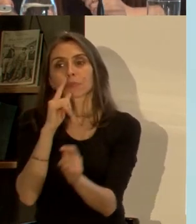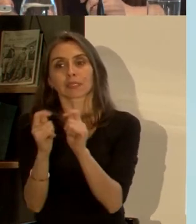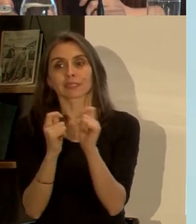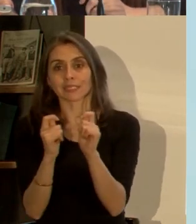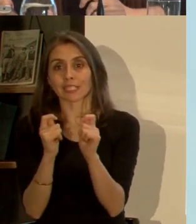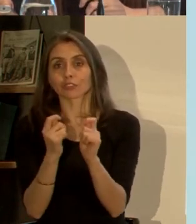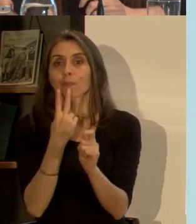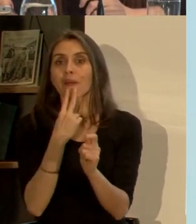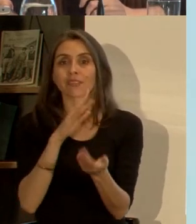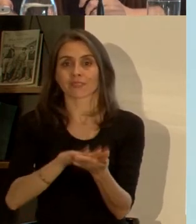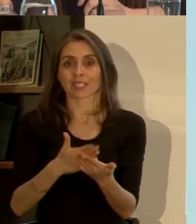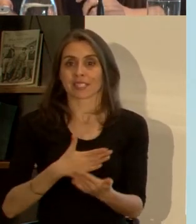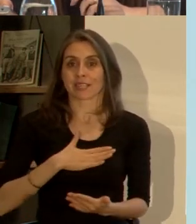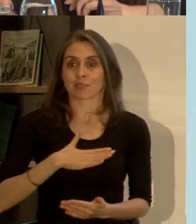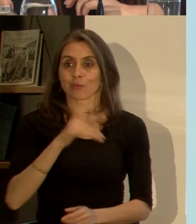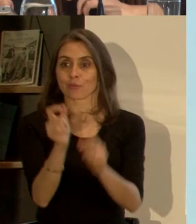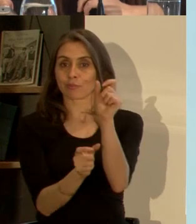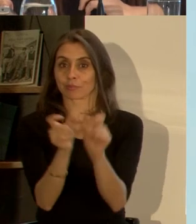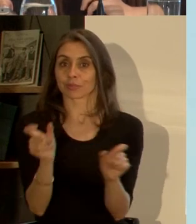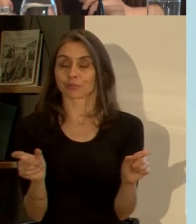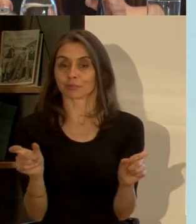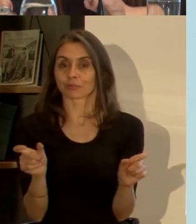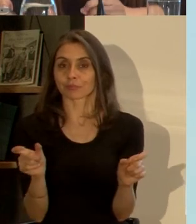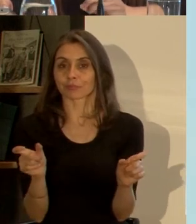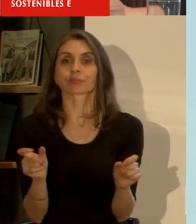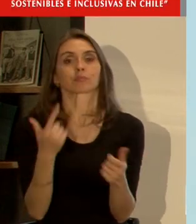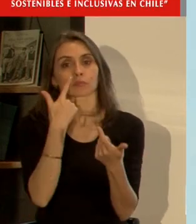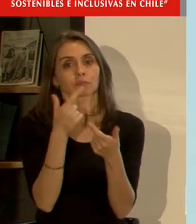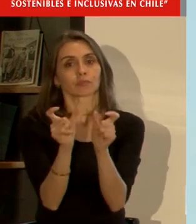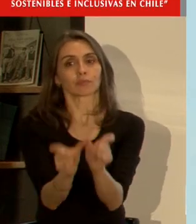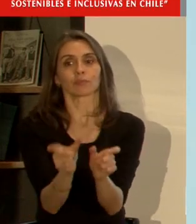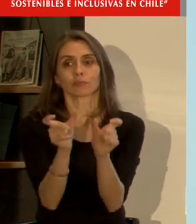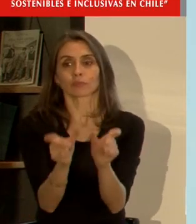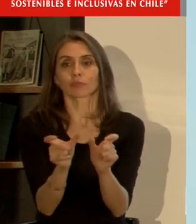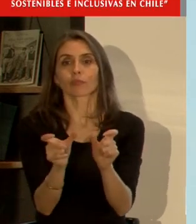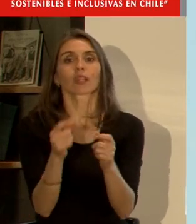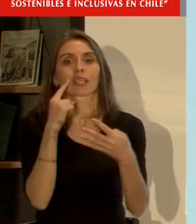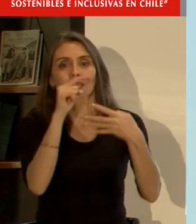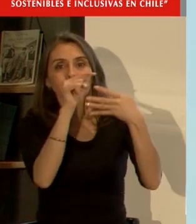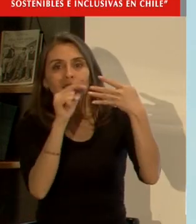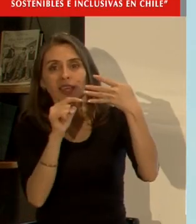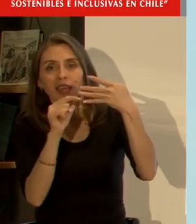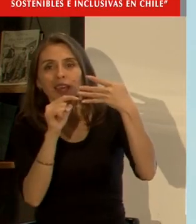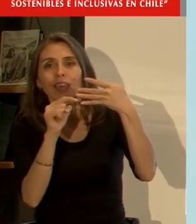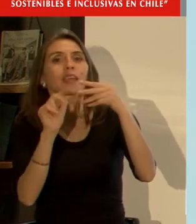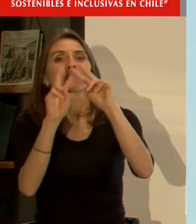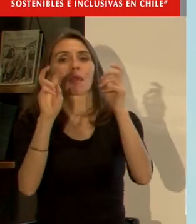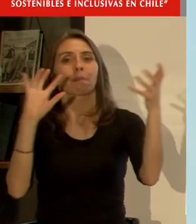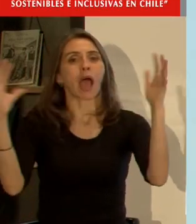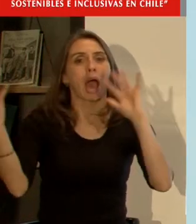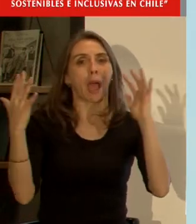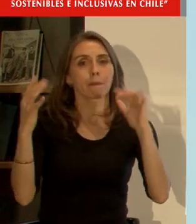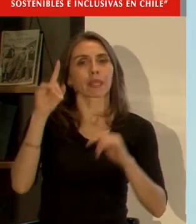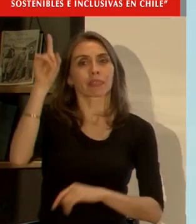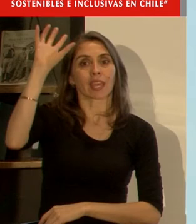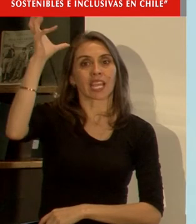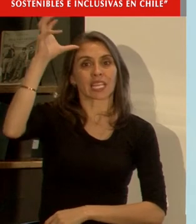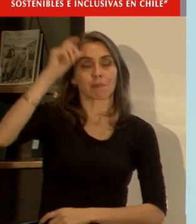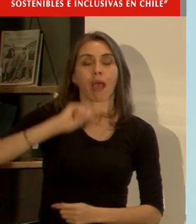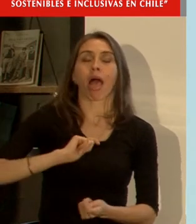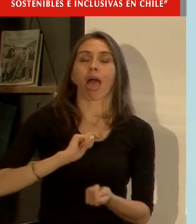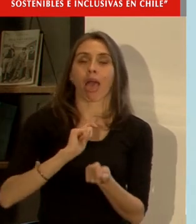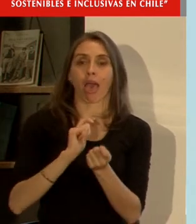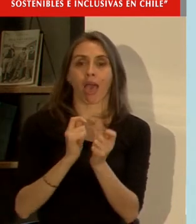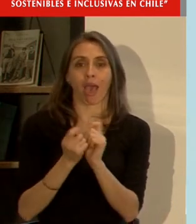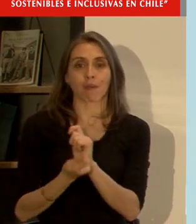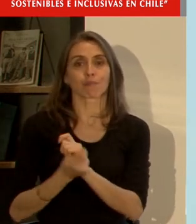para la salud de la población se está haciendo monitoreo de variables ambientales que dan cuenta de este cambio climático que tenemos